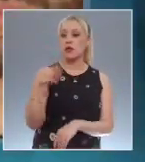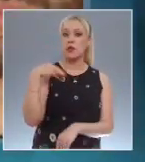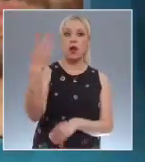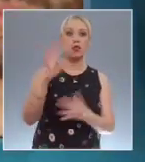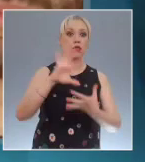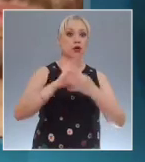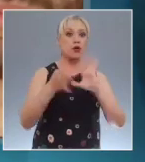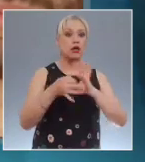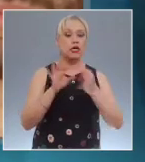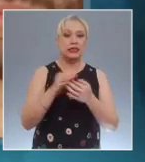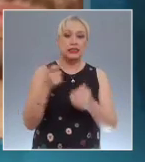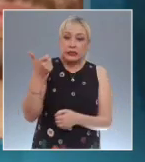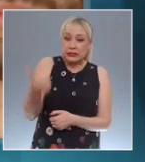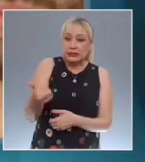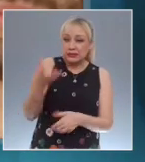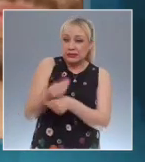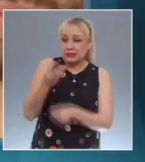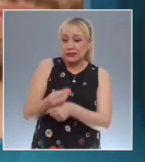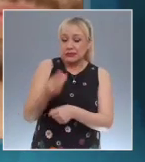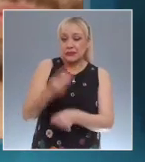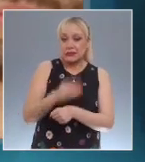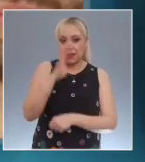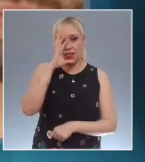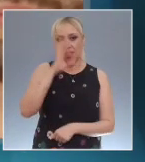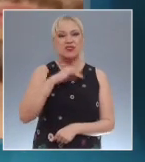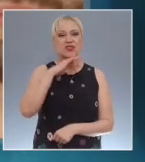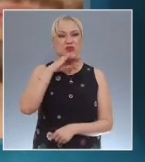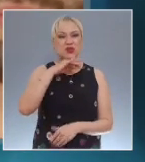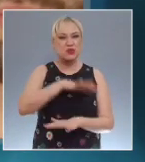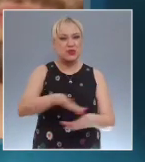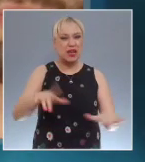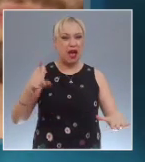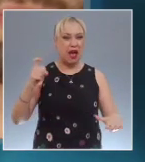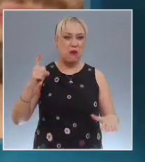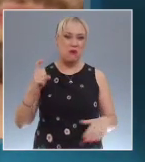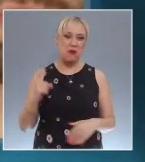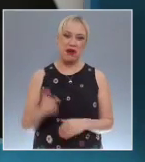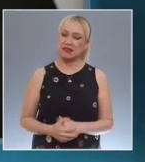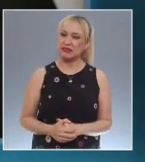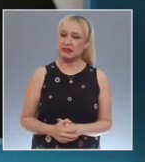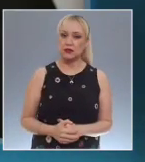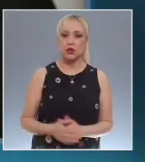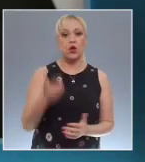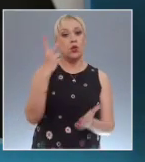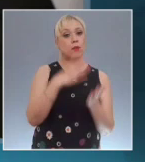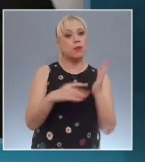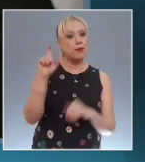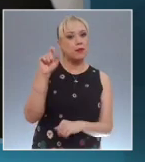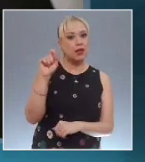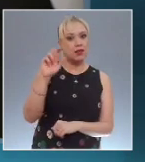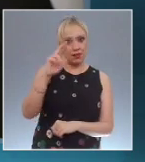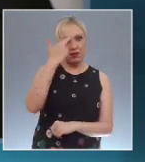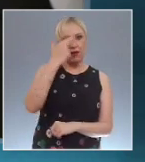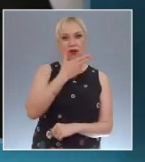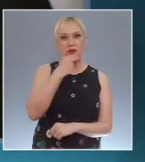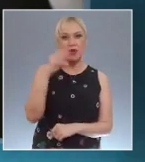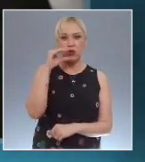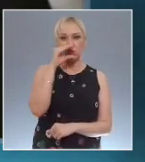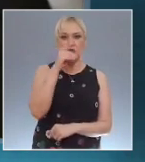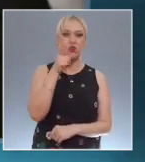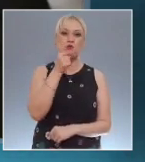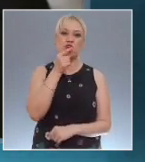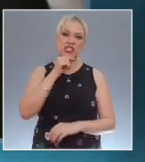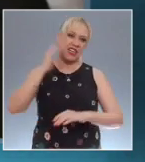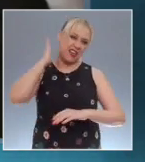El último de los cuatro exoficiales acusados de la muerte de George Floyd en 2020, Tau Tau, recibió una sentencia estatal de cuatro